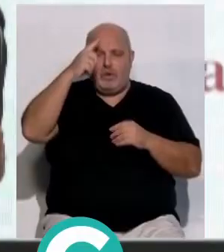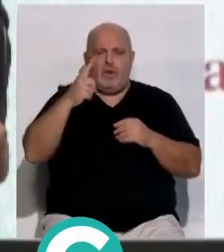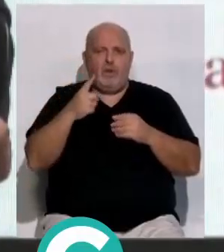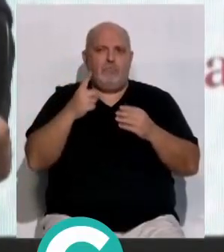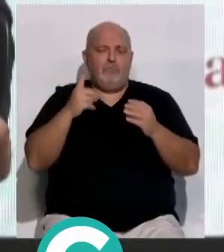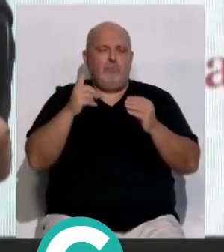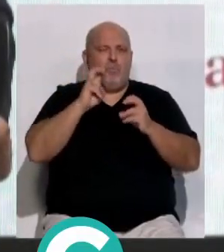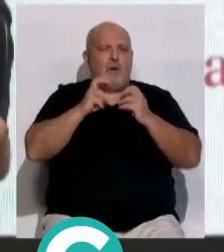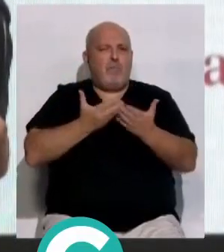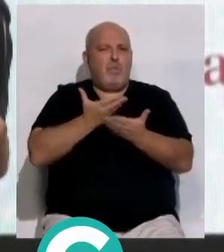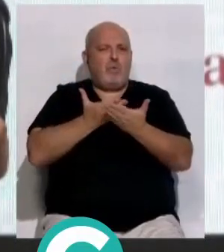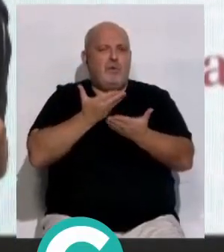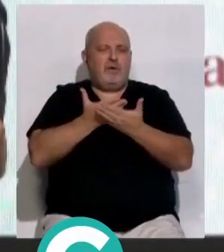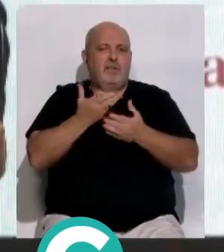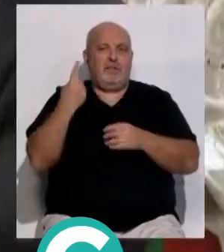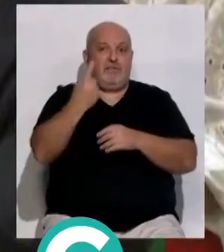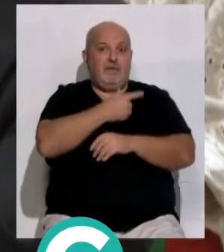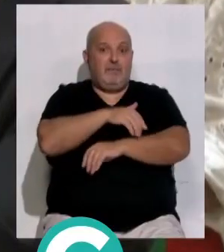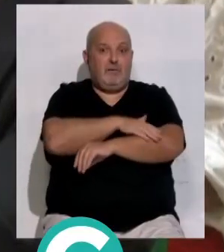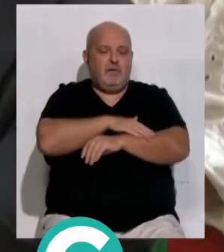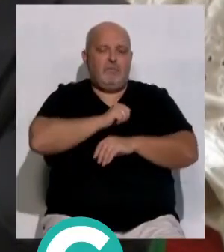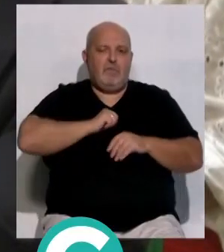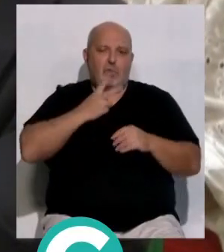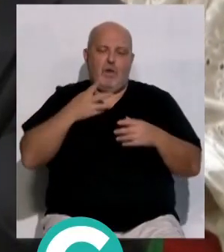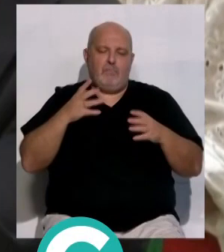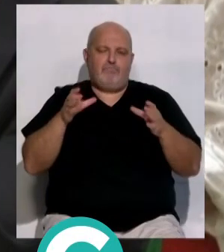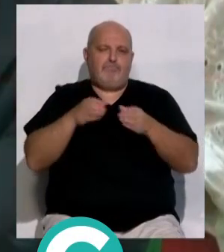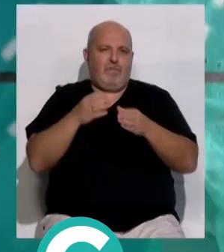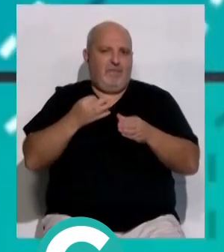convergencia de las propuestas de las instituciones públicas y privadas.